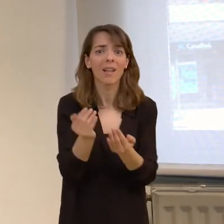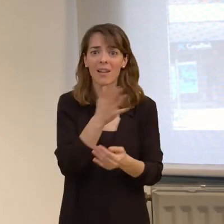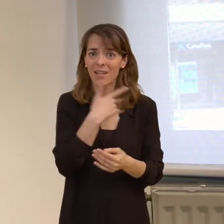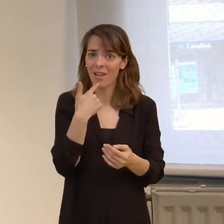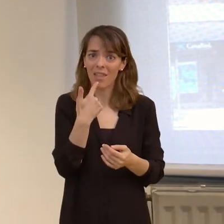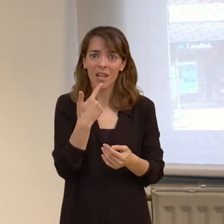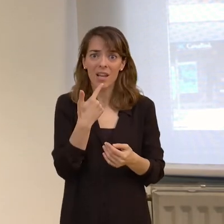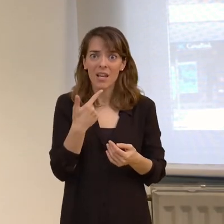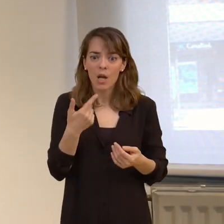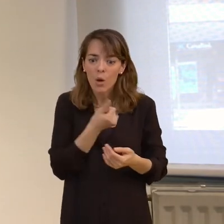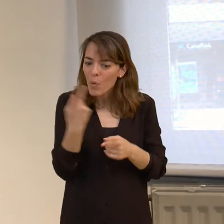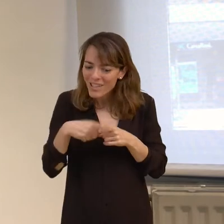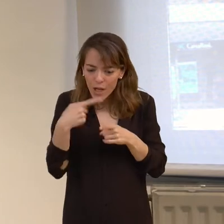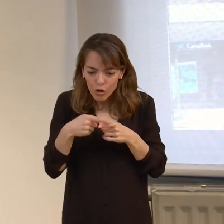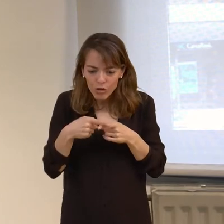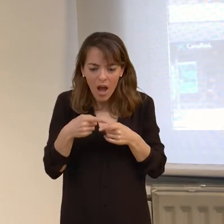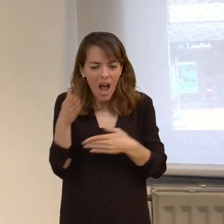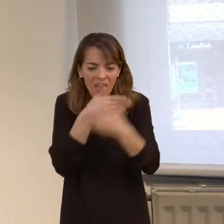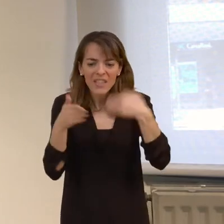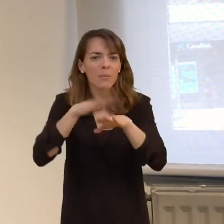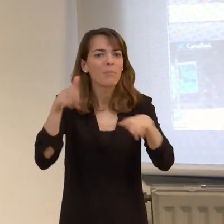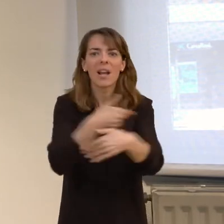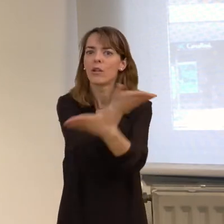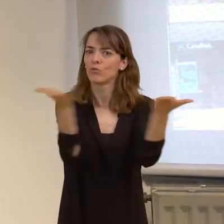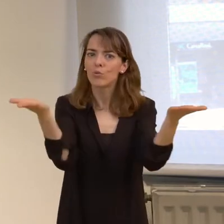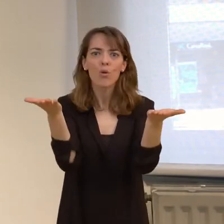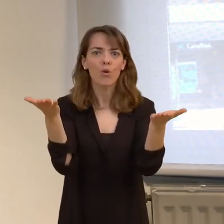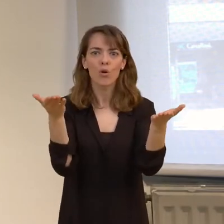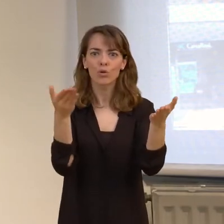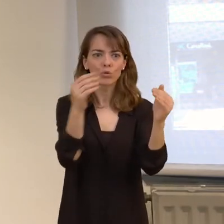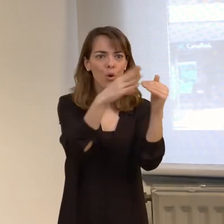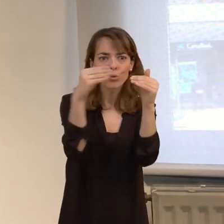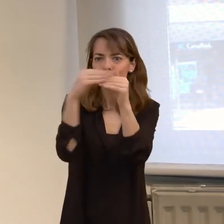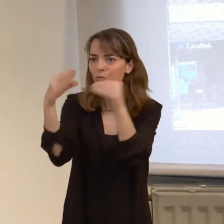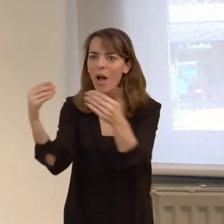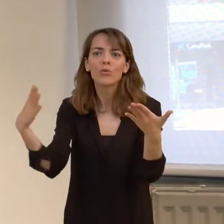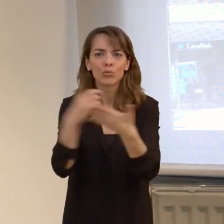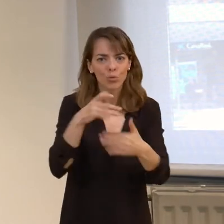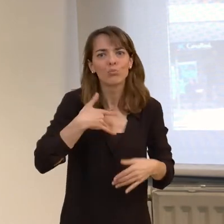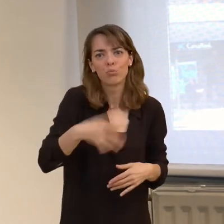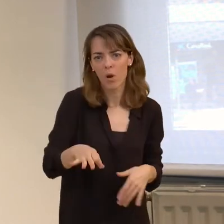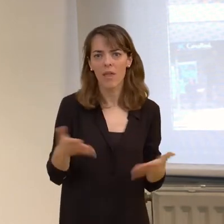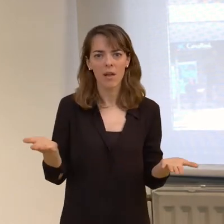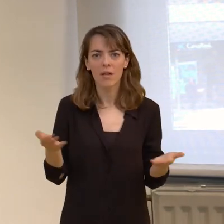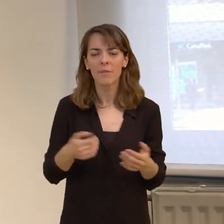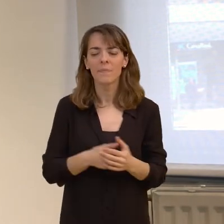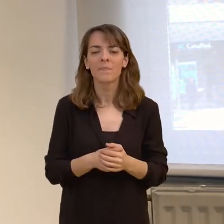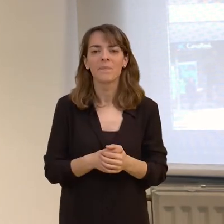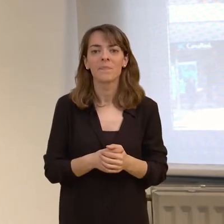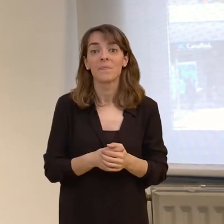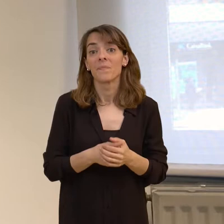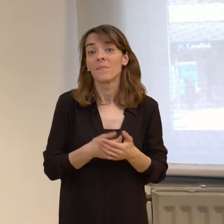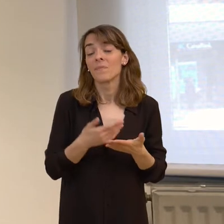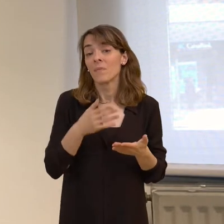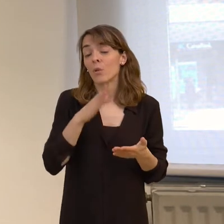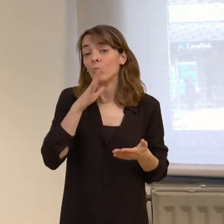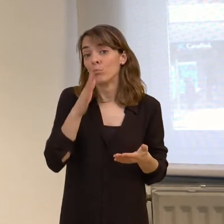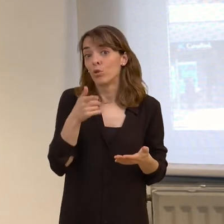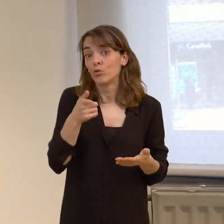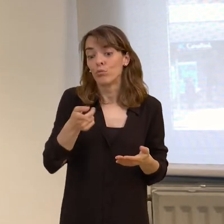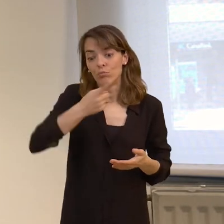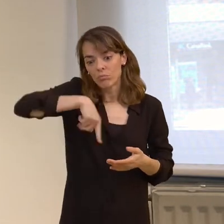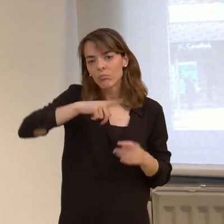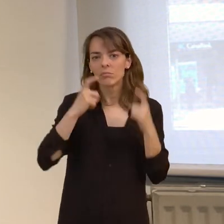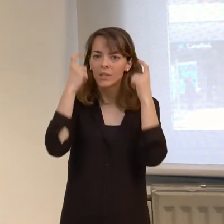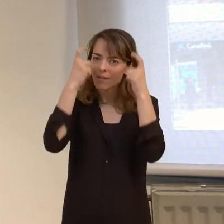todo sea accesible, todo sea localizable, todo sea manejable por cualquier tipo de persona. En ese sentido, sí